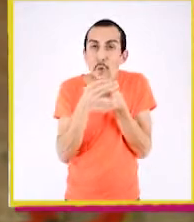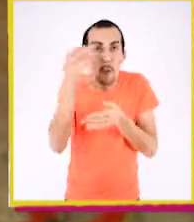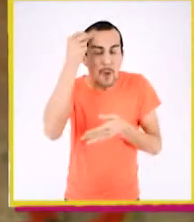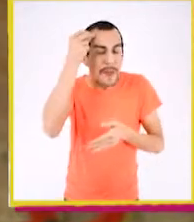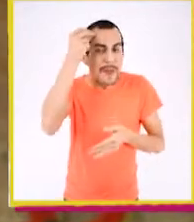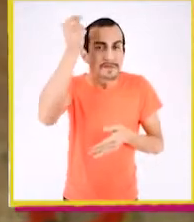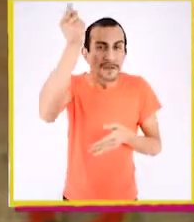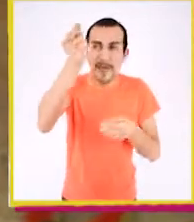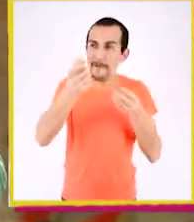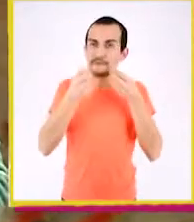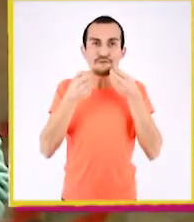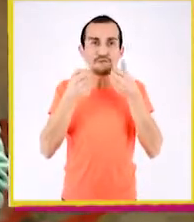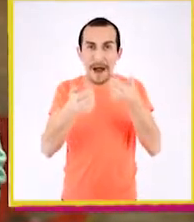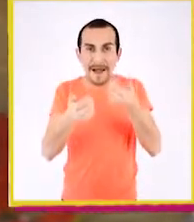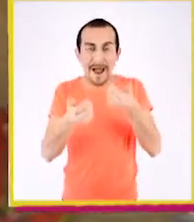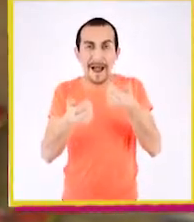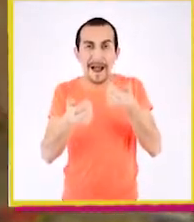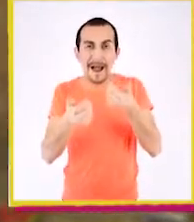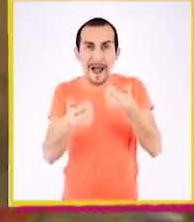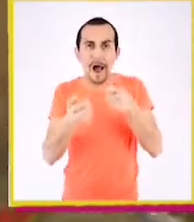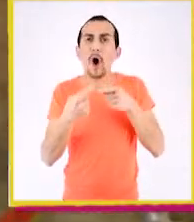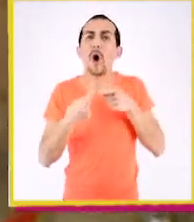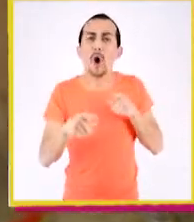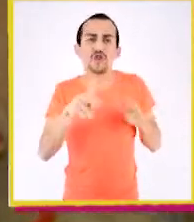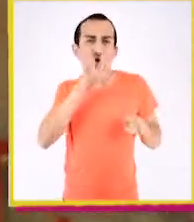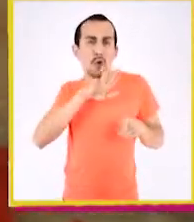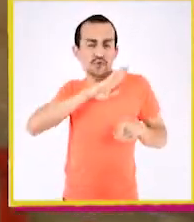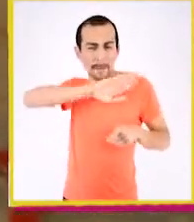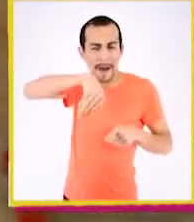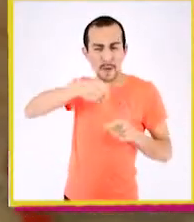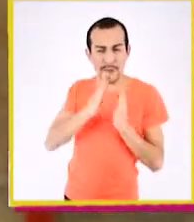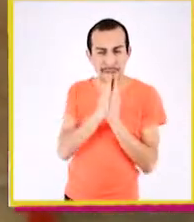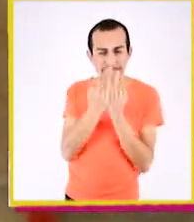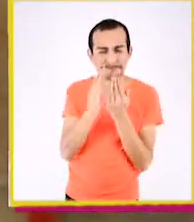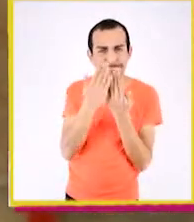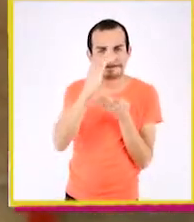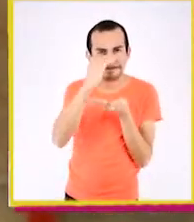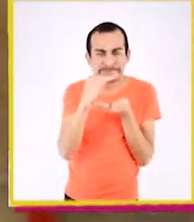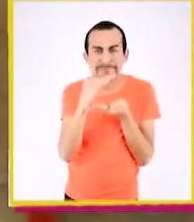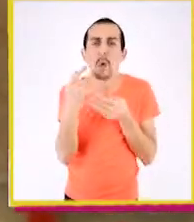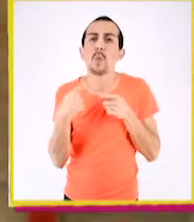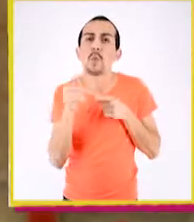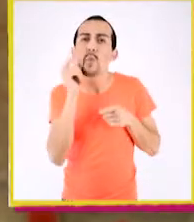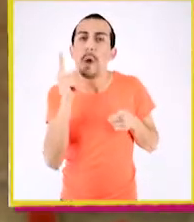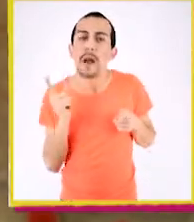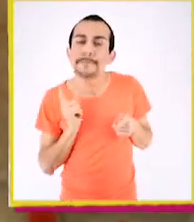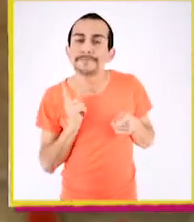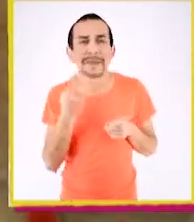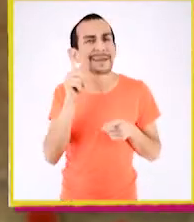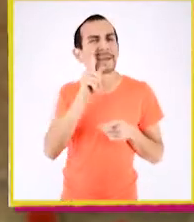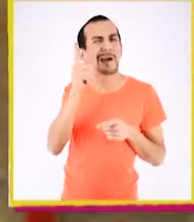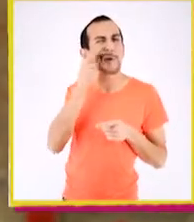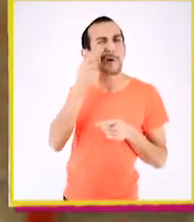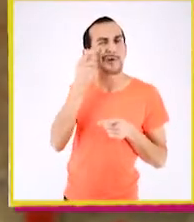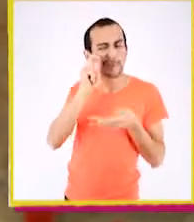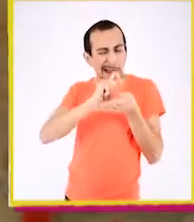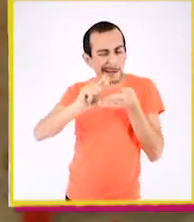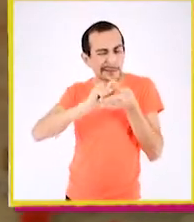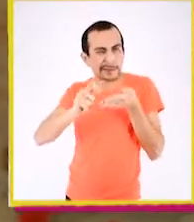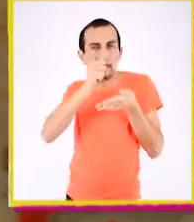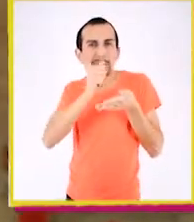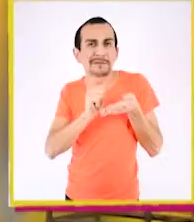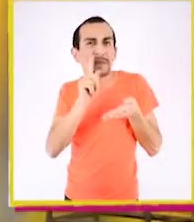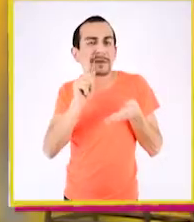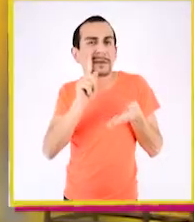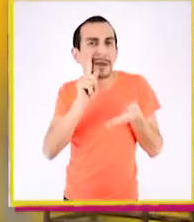¡Qué idea más buena! Otro uso para nuestra libretita... ¿Quién conoce alguna escritura en